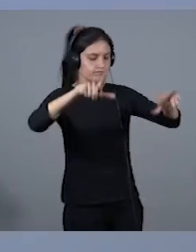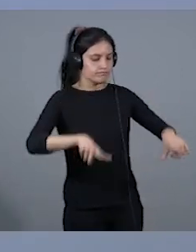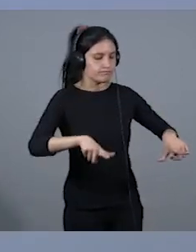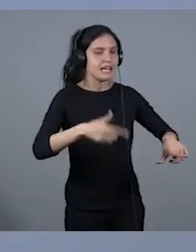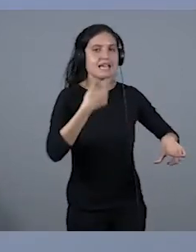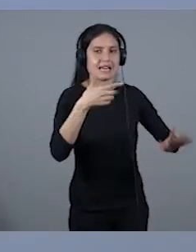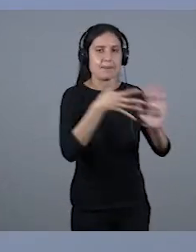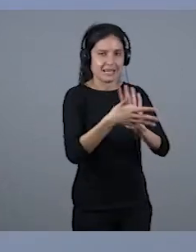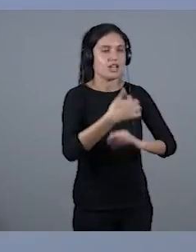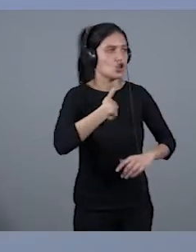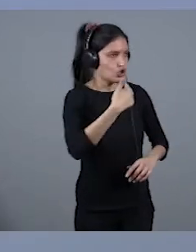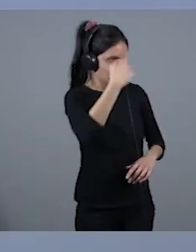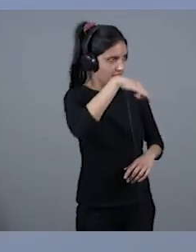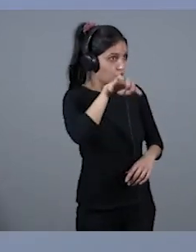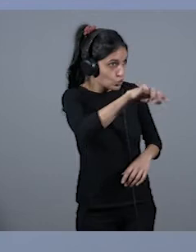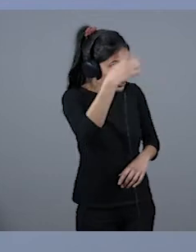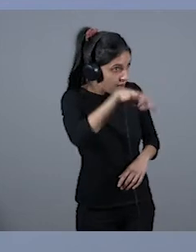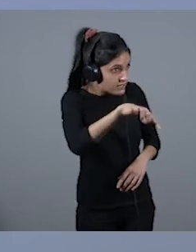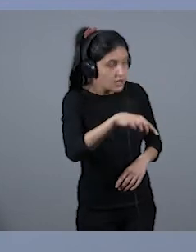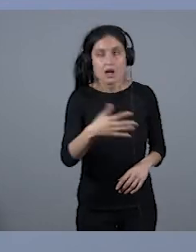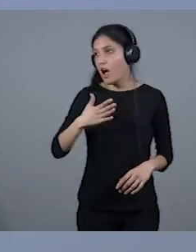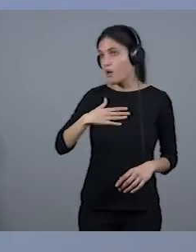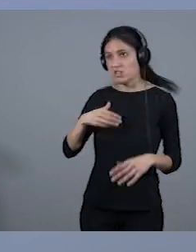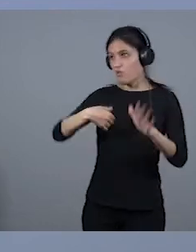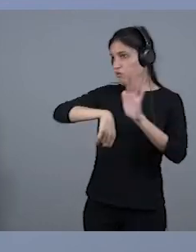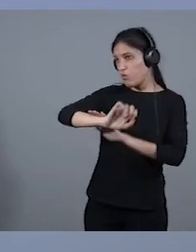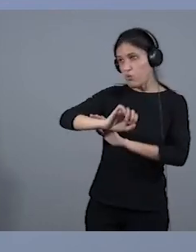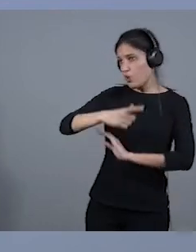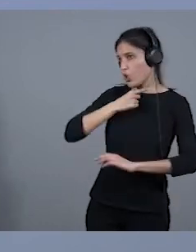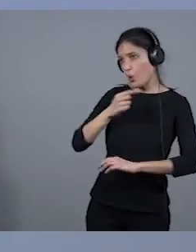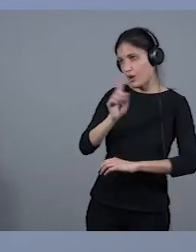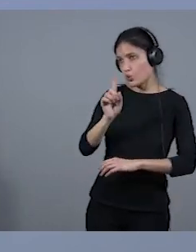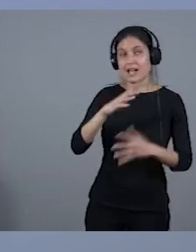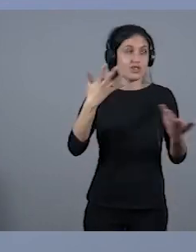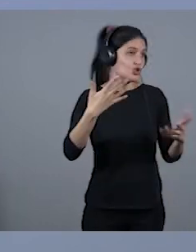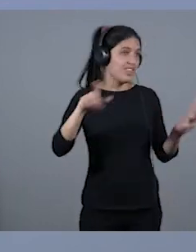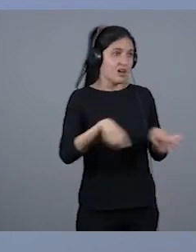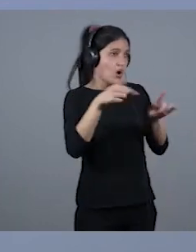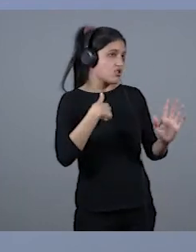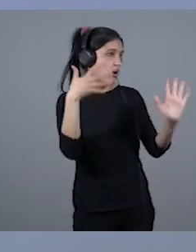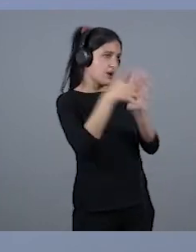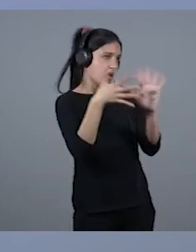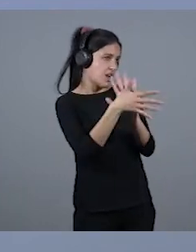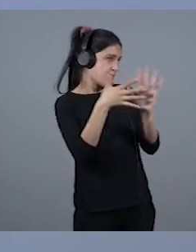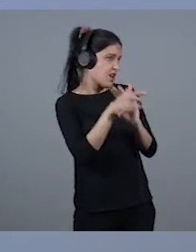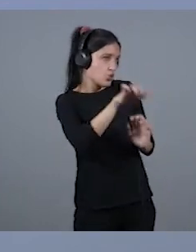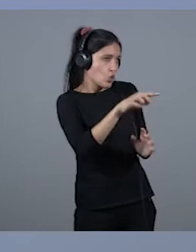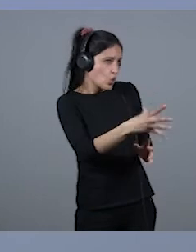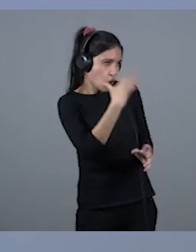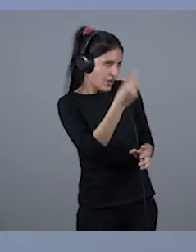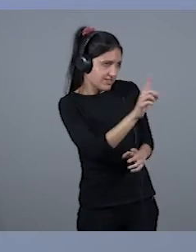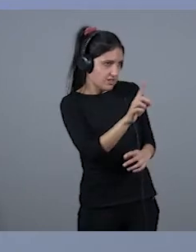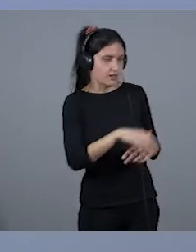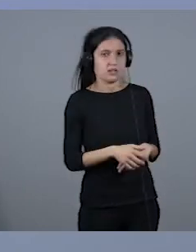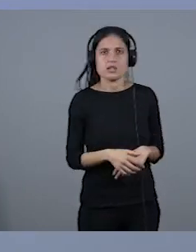fuera de juego, ¿tú lo sabes? Si es que a no me gusta el fútbol. Digo, pues entonces por mucho que te lo explique no lo vas a entender. Dice, ¿y por qué crees que es la huelga